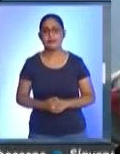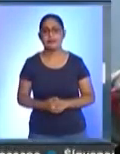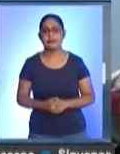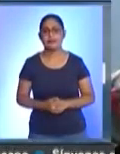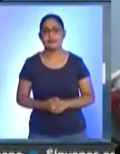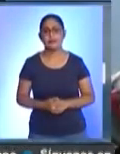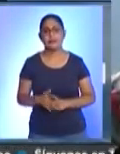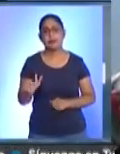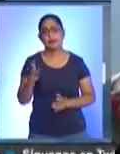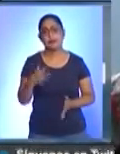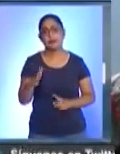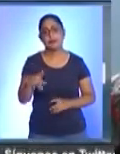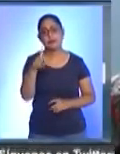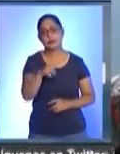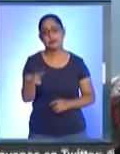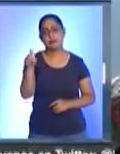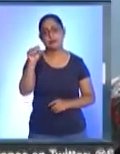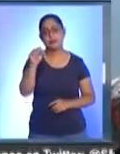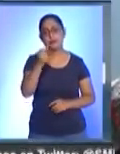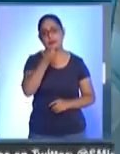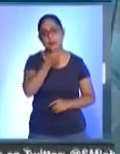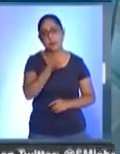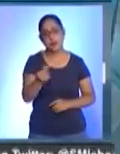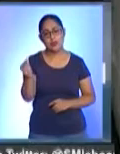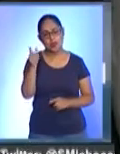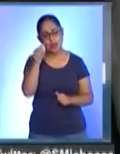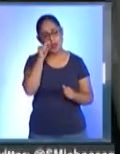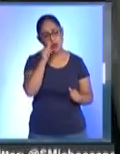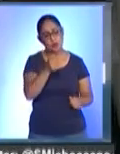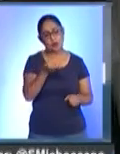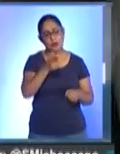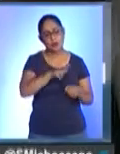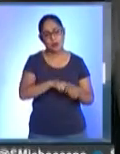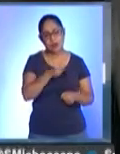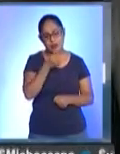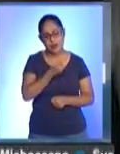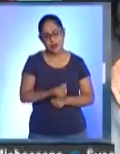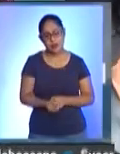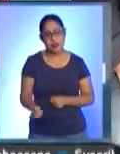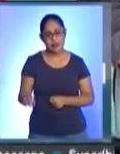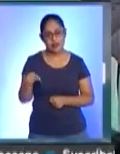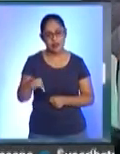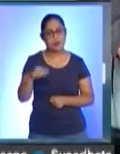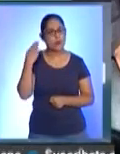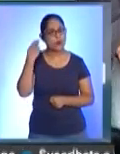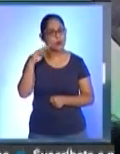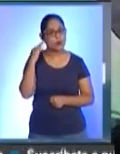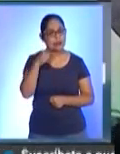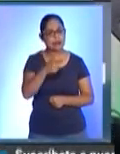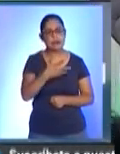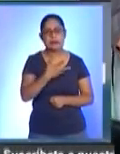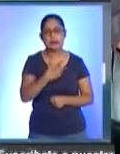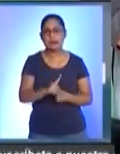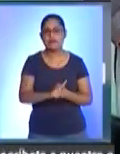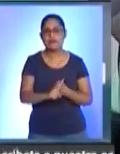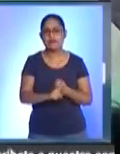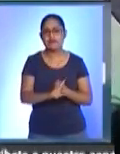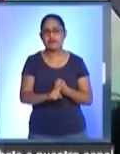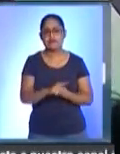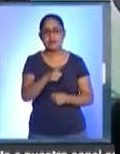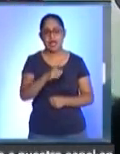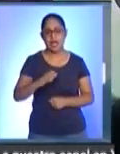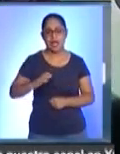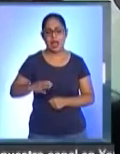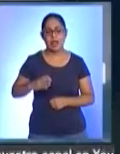Al menos 160 niños que son atendidos en el Hospital Infantil de Morelia podrían ver comprometida su calidad de vida si la